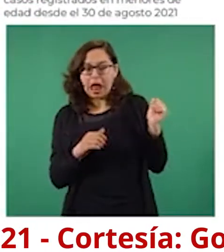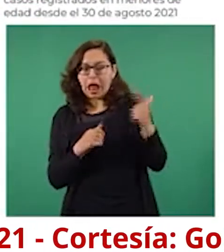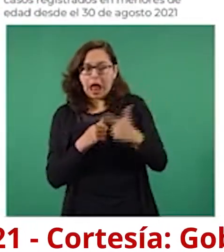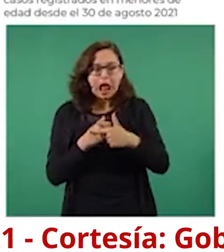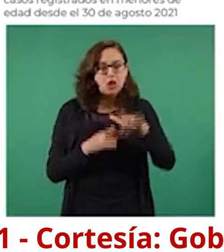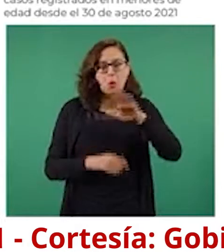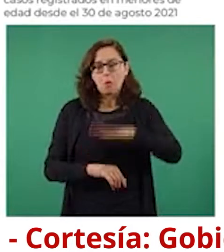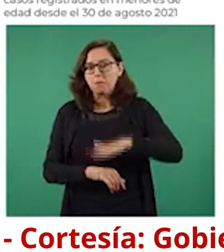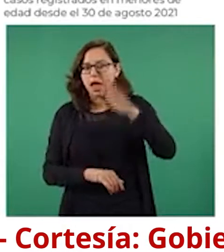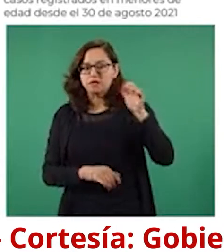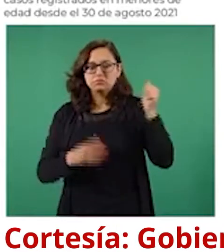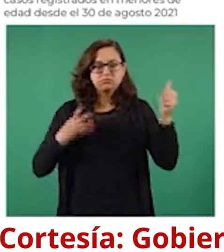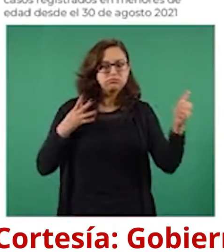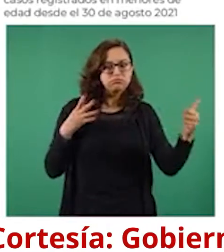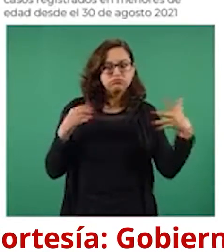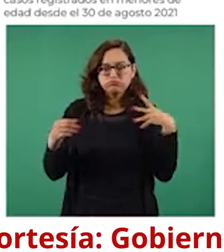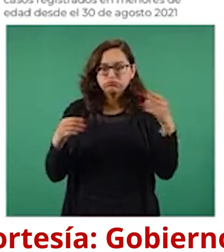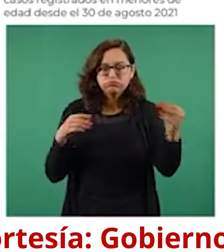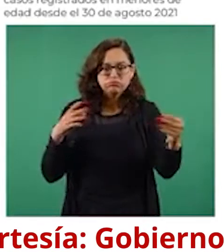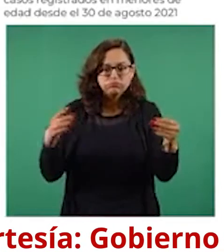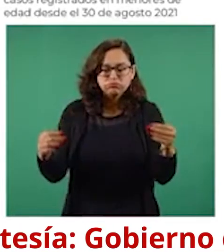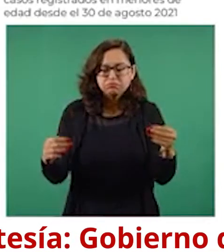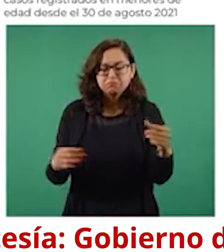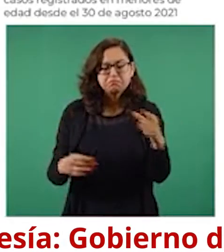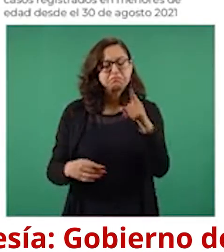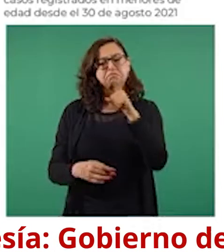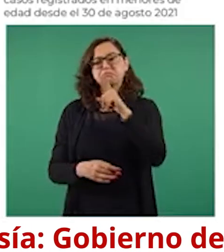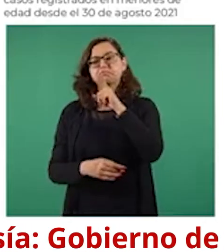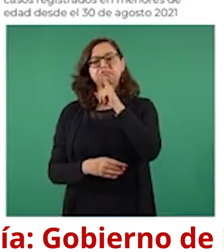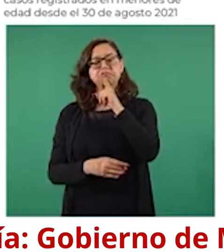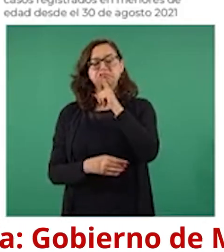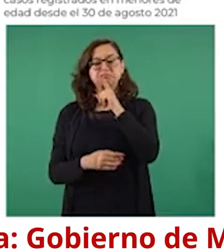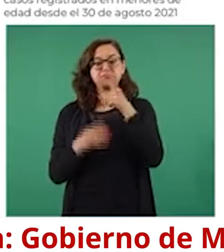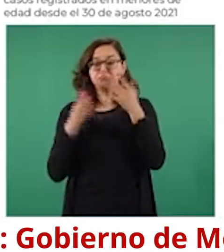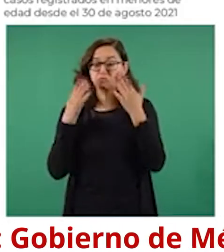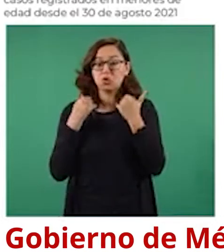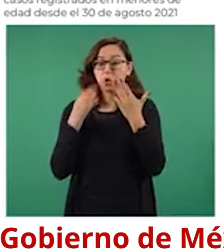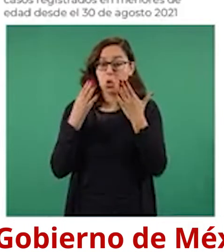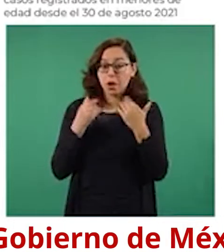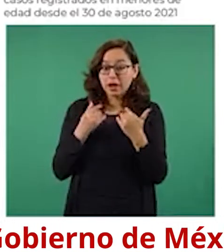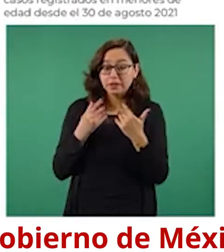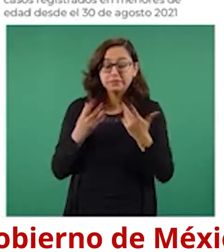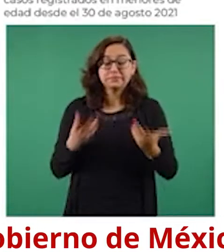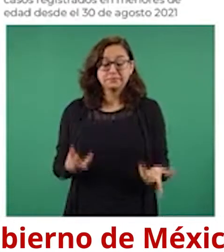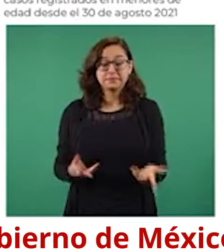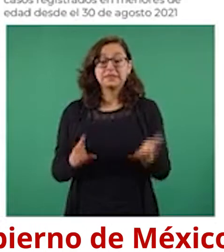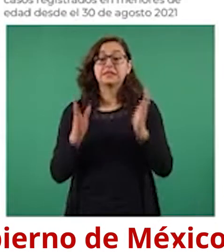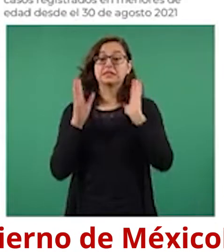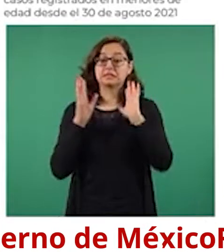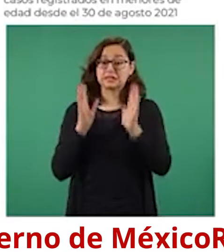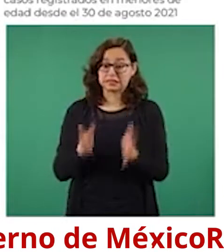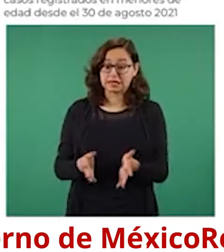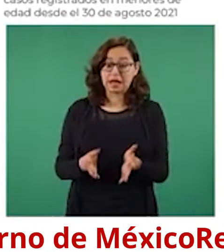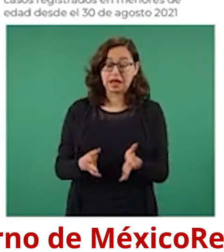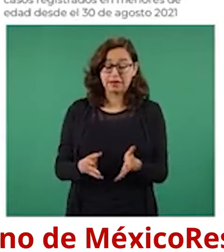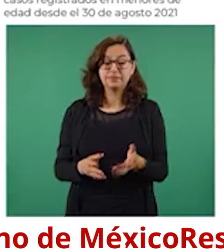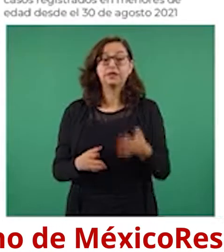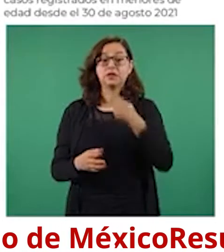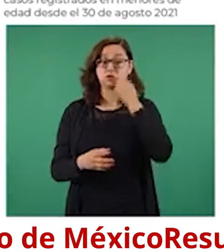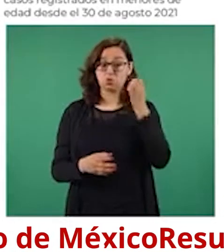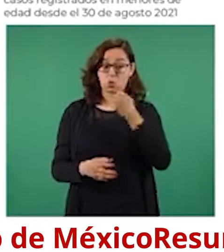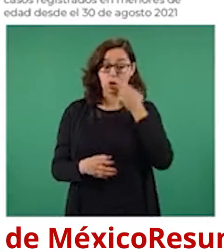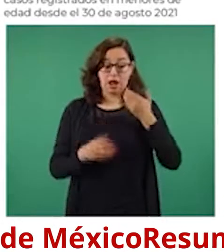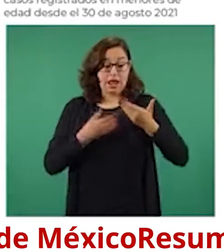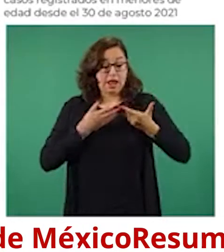incremento de los casos en personas menores de edad, a pesar de que llevamos ya dos semanas desde que se abrieron las